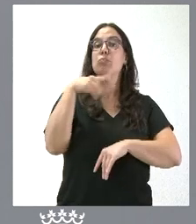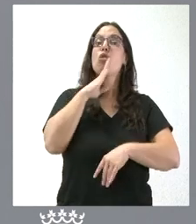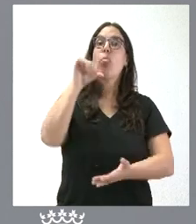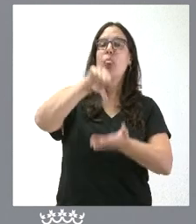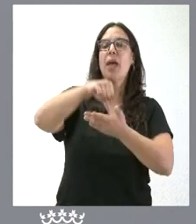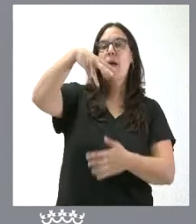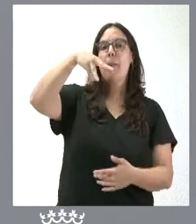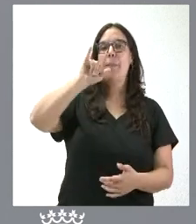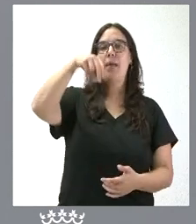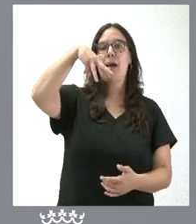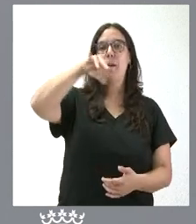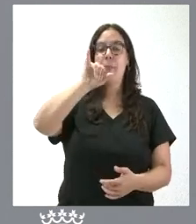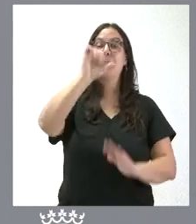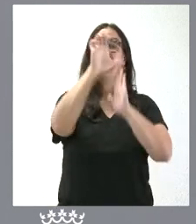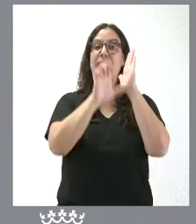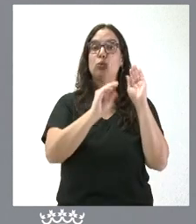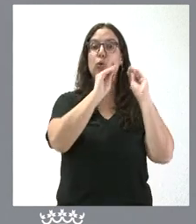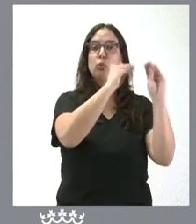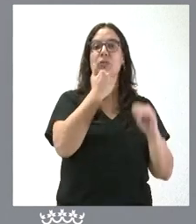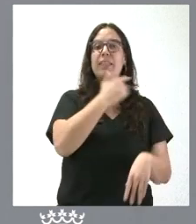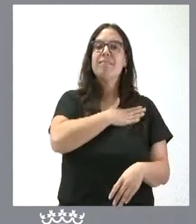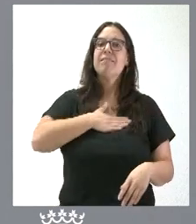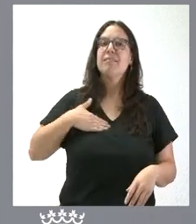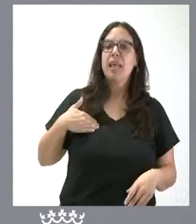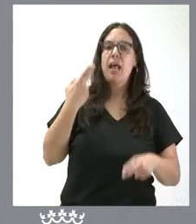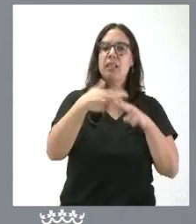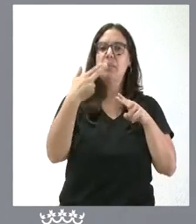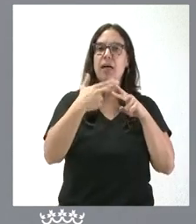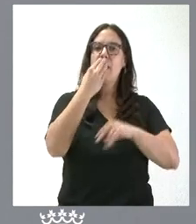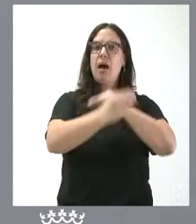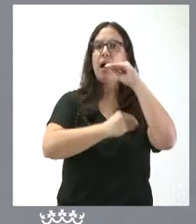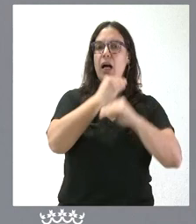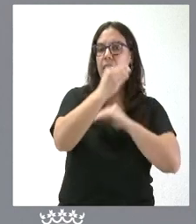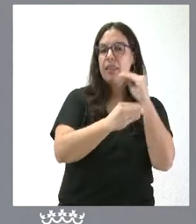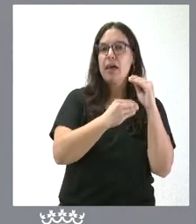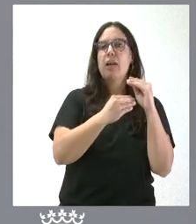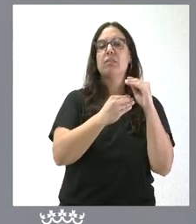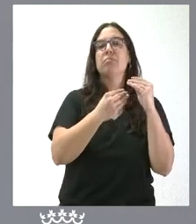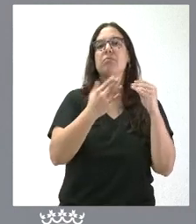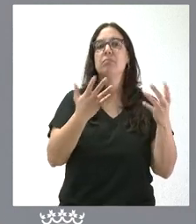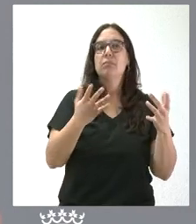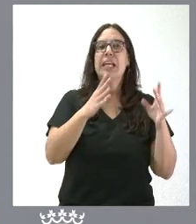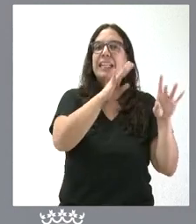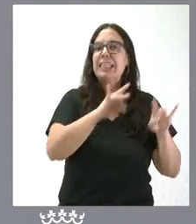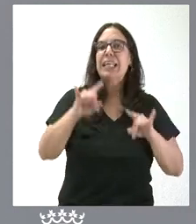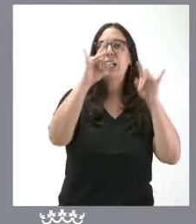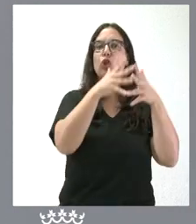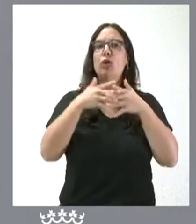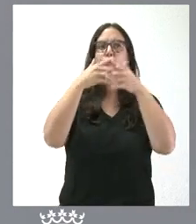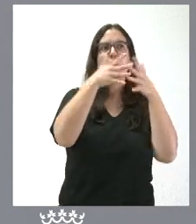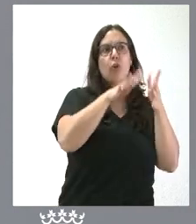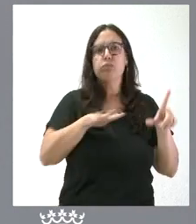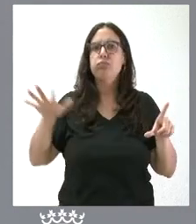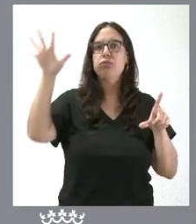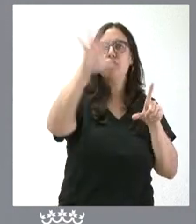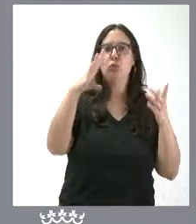en Miami. Sus estatutos recogen la aspiración de realizar sus diferentes actividades a lo largo del torro de todo el territorio de Estados Unidos.